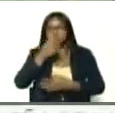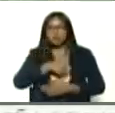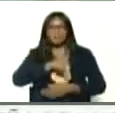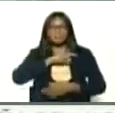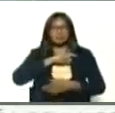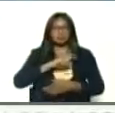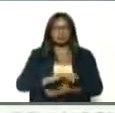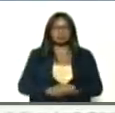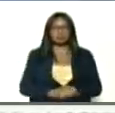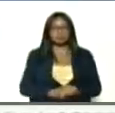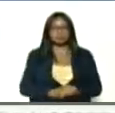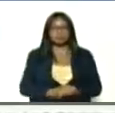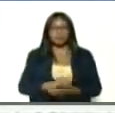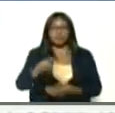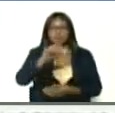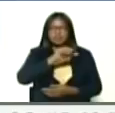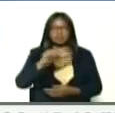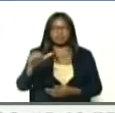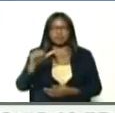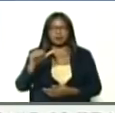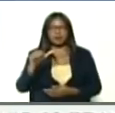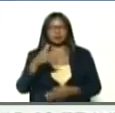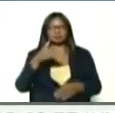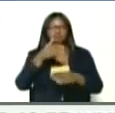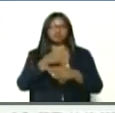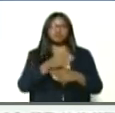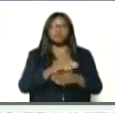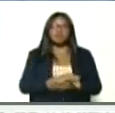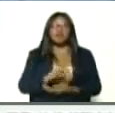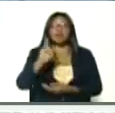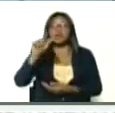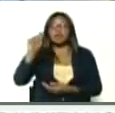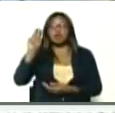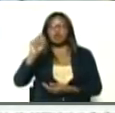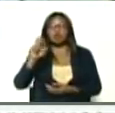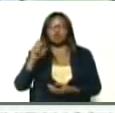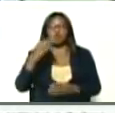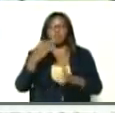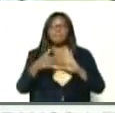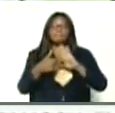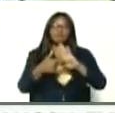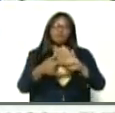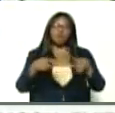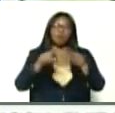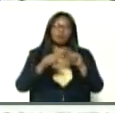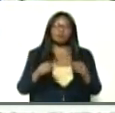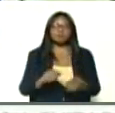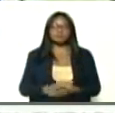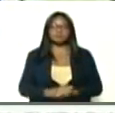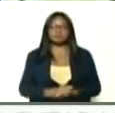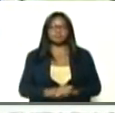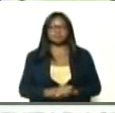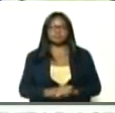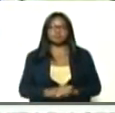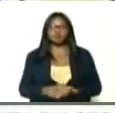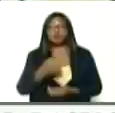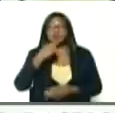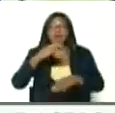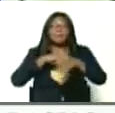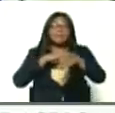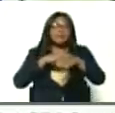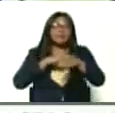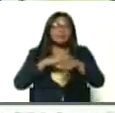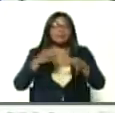y esta semana, estuvo por allá, en Isnotu, llevando un mensaje, le dije, ministra,